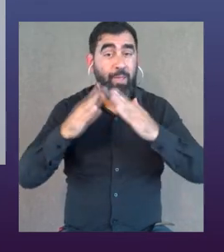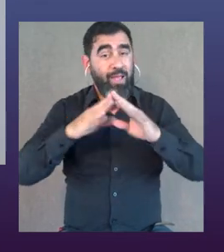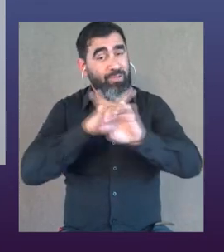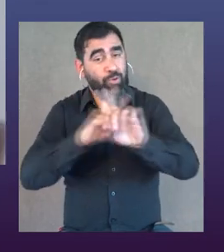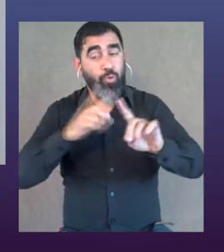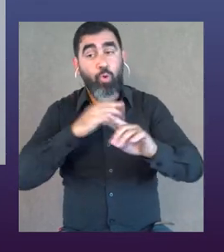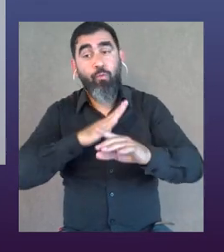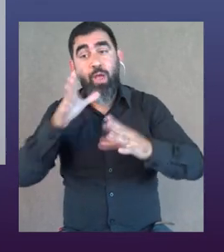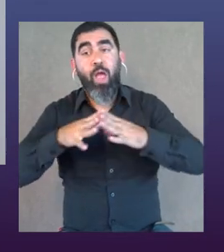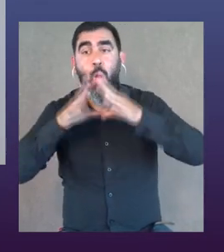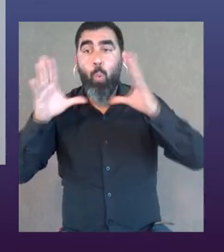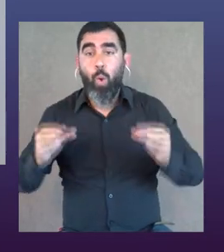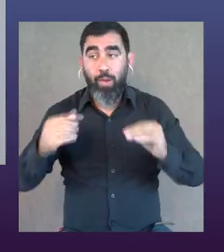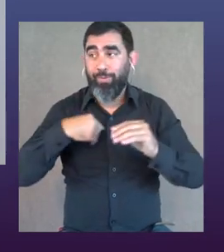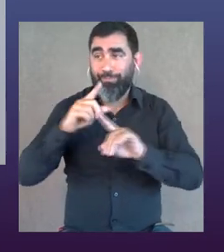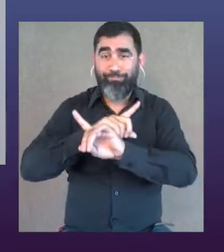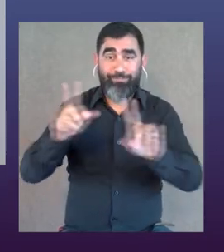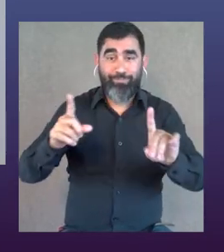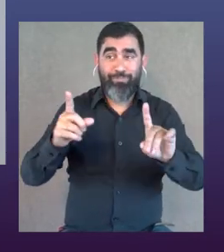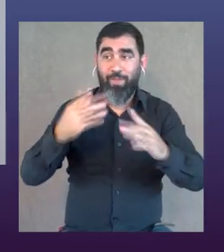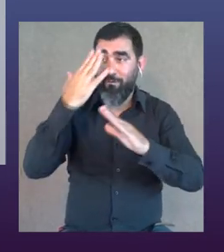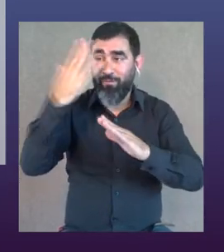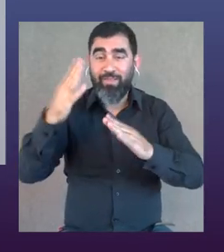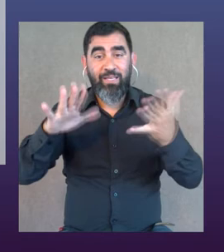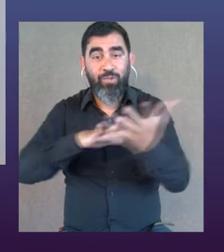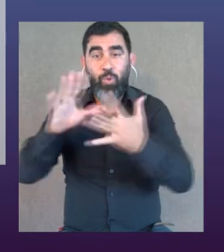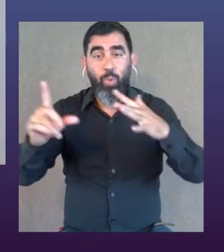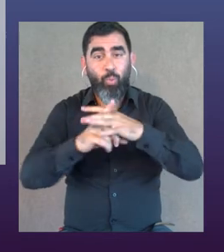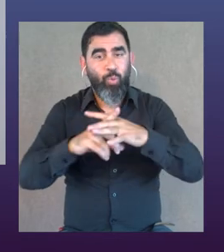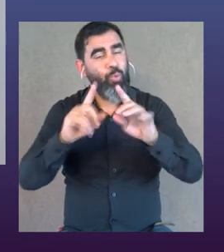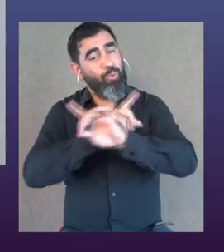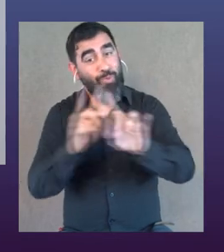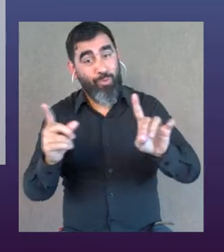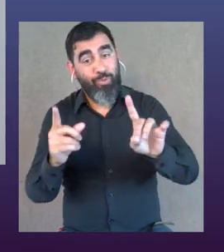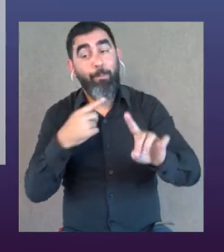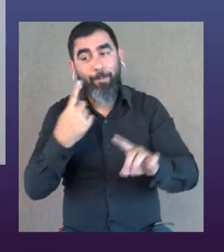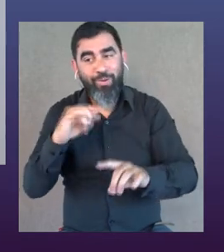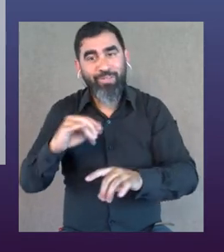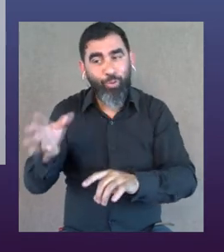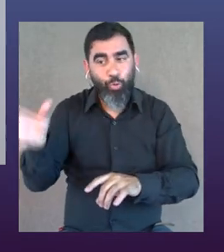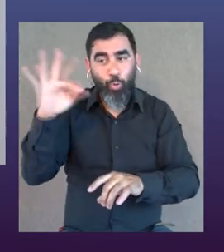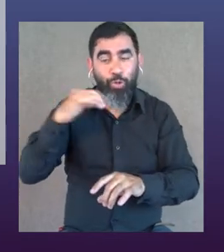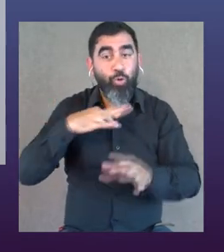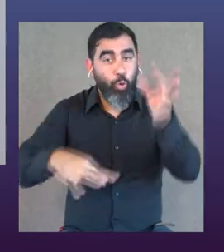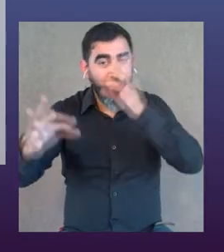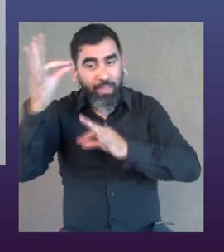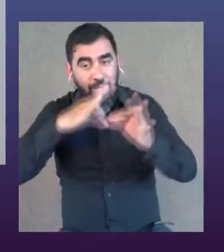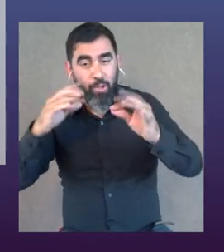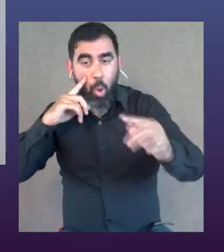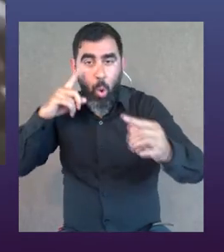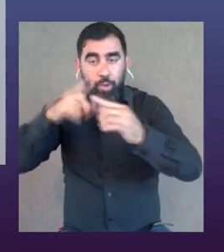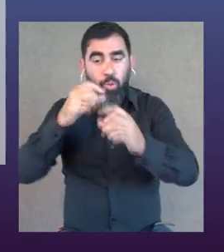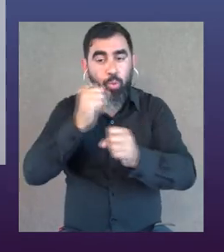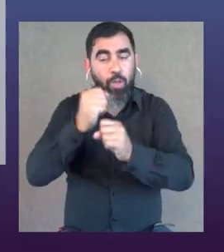en mi casa, con mi familia, yendo a la escuela de mi hijo, yo no estoy enfrentada tanto en la inclusión. Exacto. Entonces, todos los días sí, estoy en un